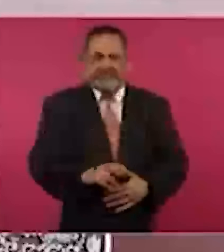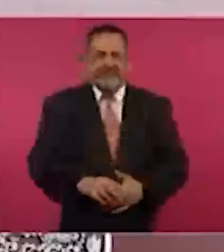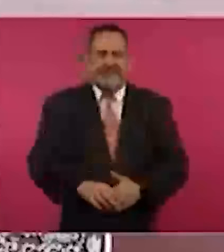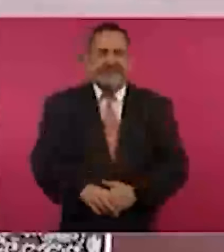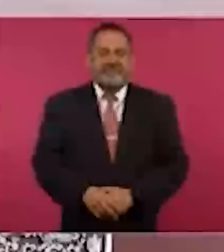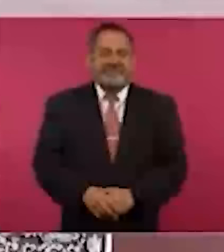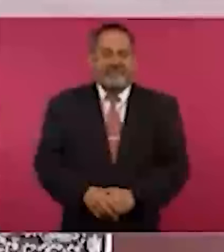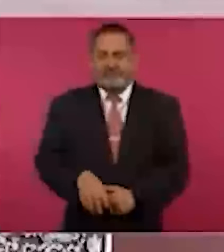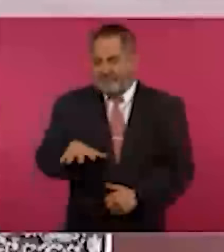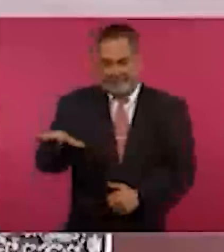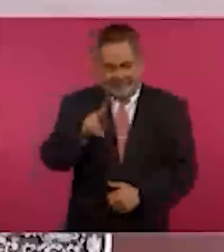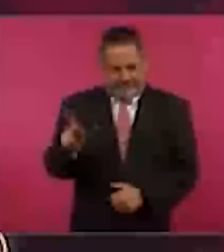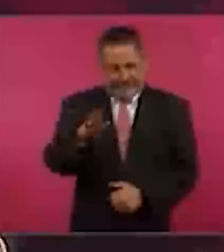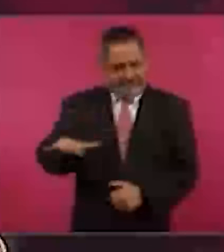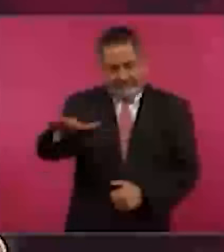Pueblo sabio.